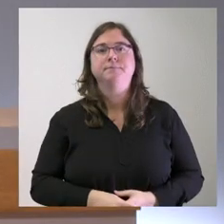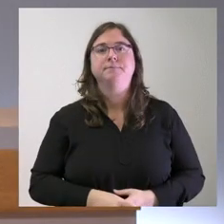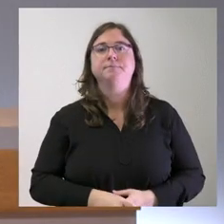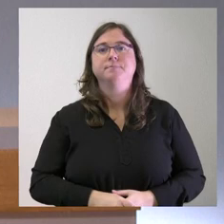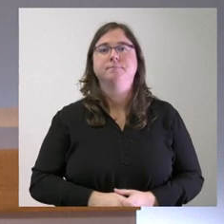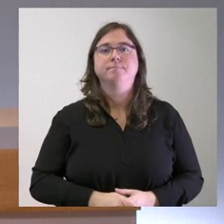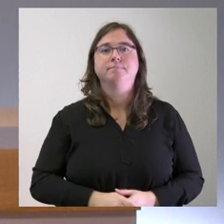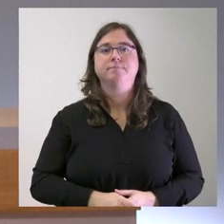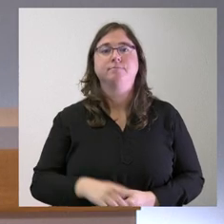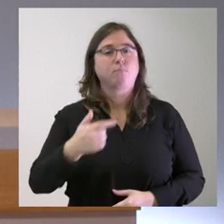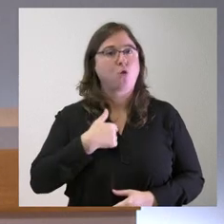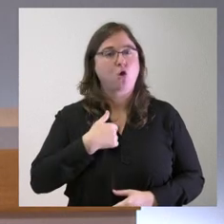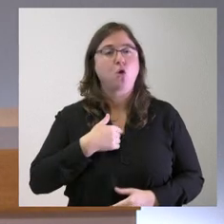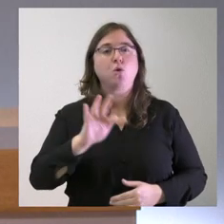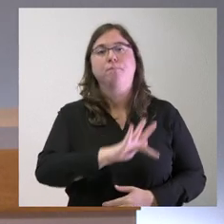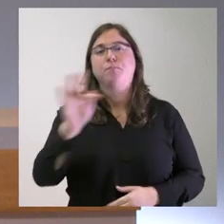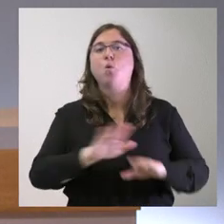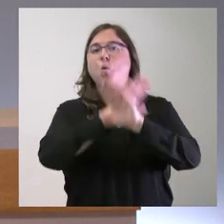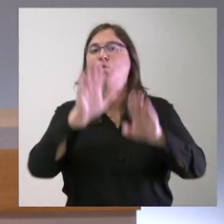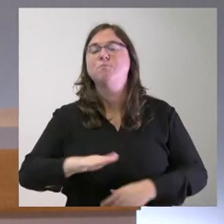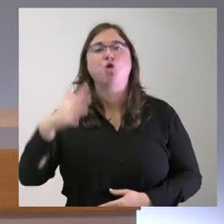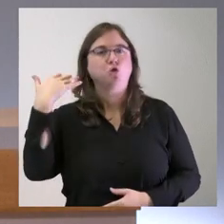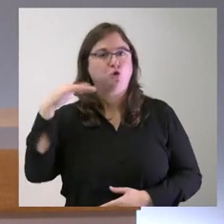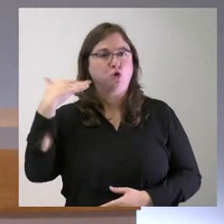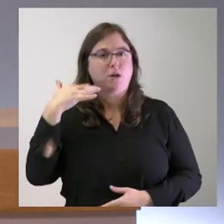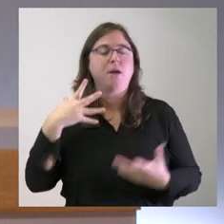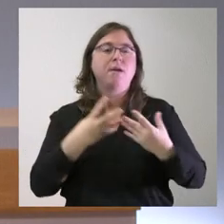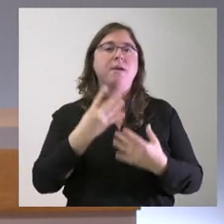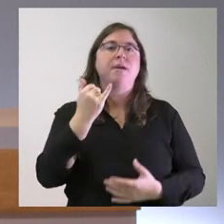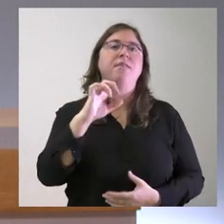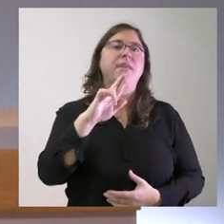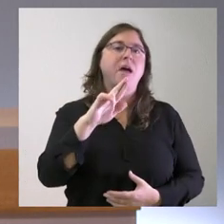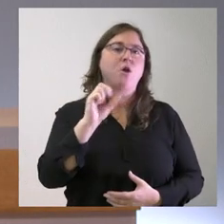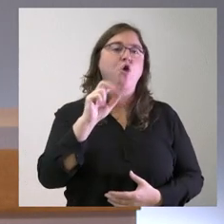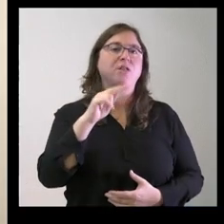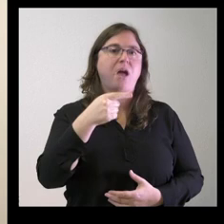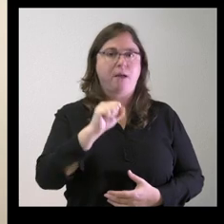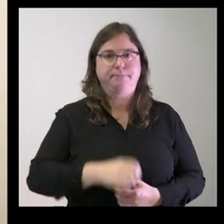cerramos hoy cerramos este turno en Soria con Isiar Ortega de Soria Noticias